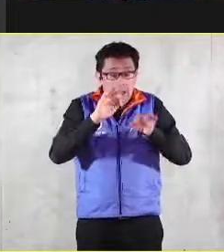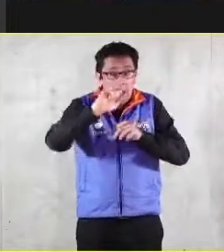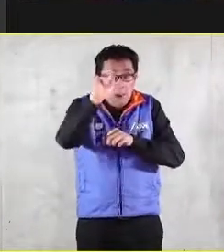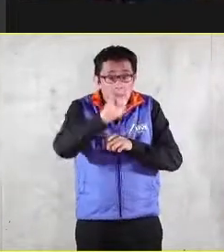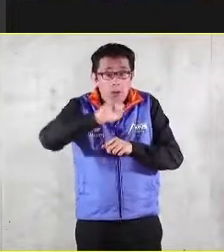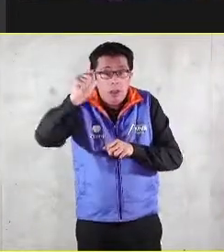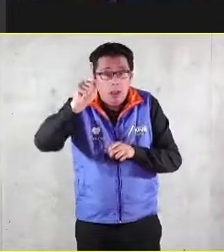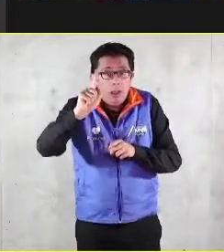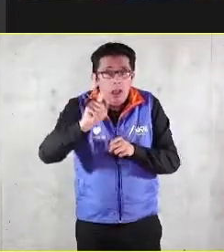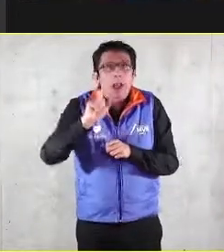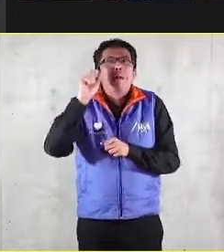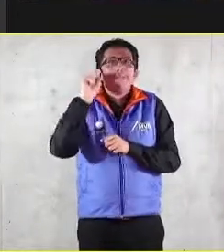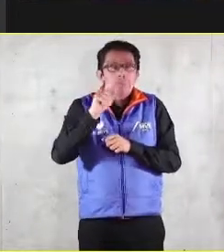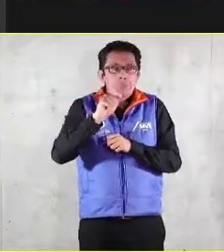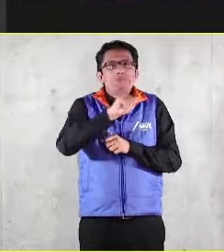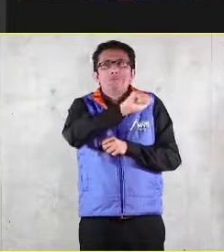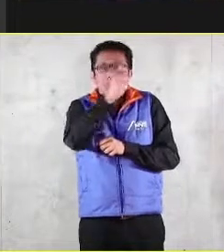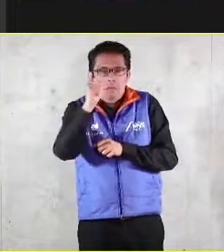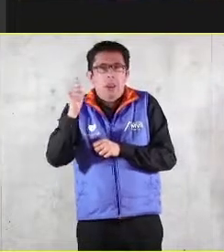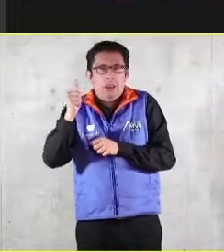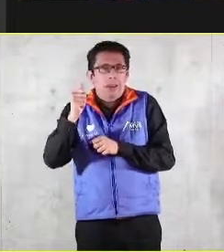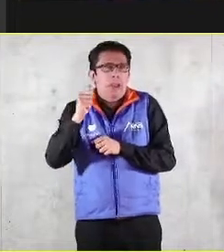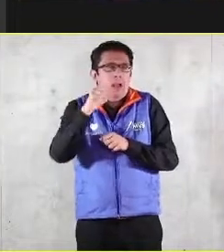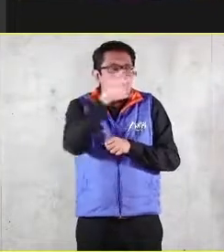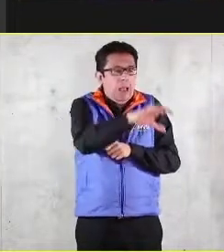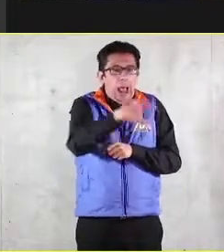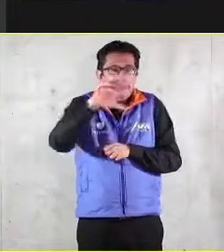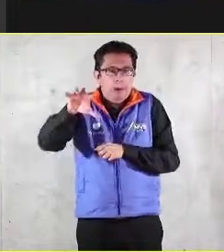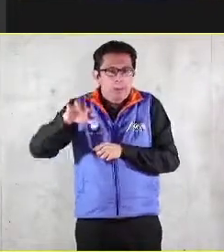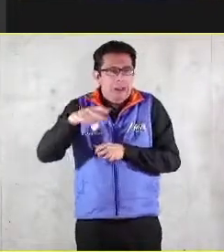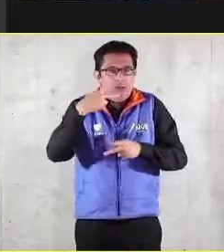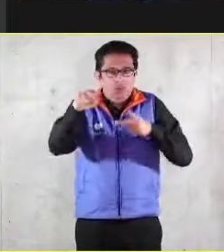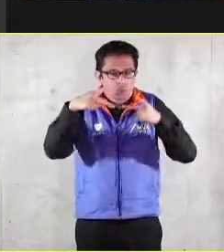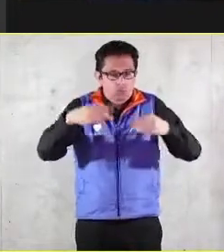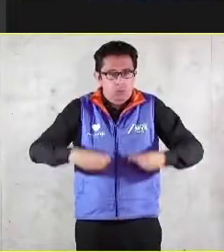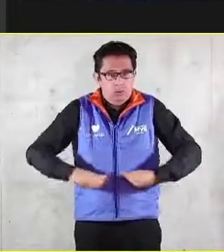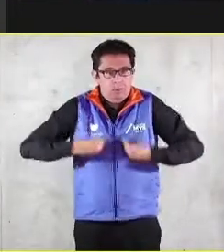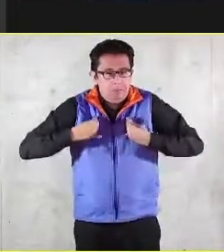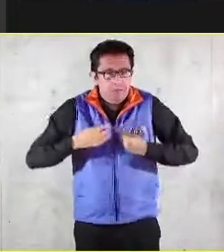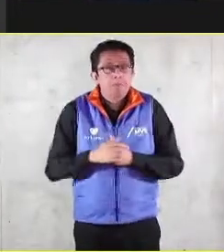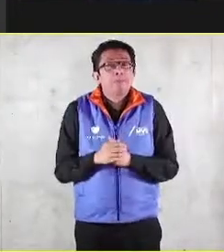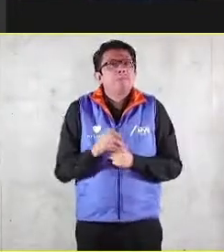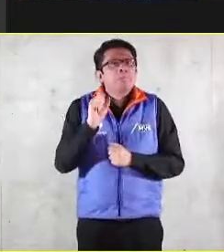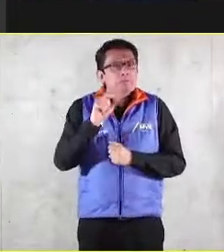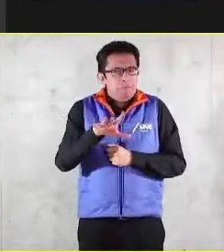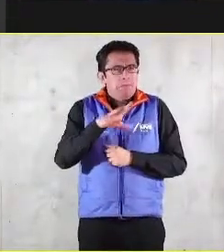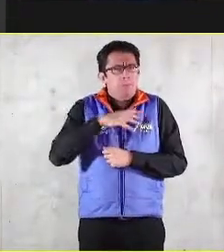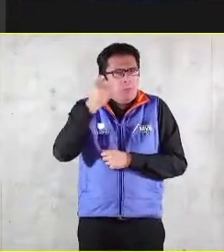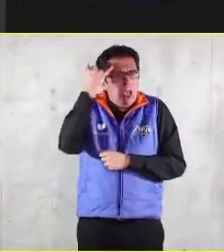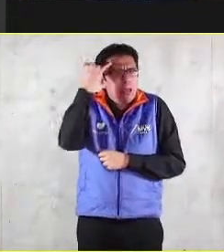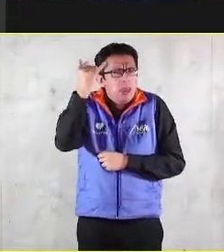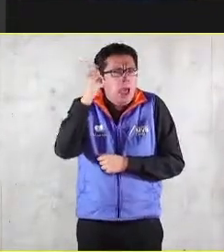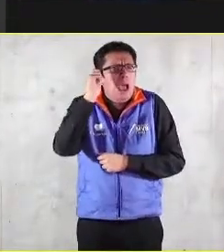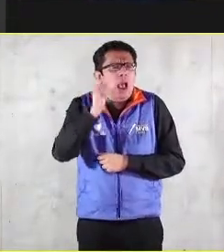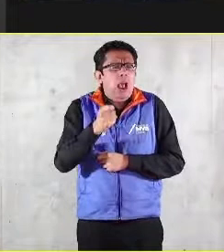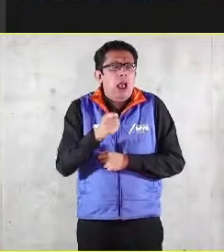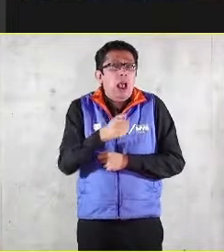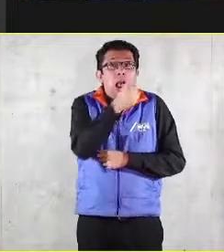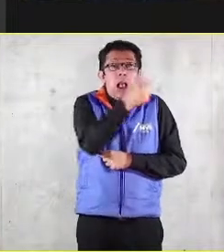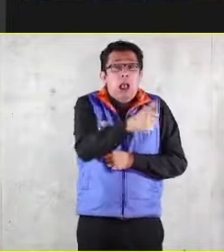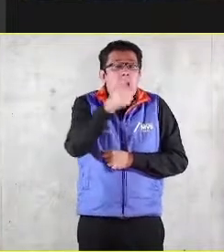sino en el resto de sus dimensiones y aquí también tenemos el paradigma de que el hombre se hace a sí mismo